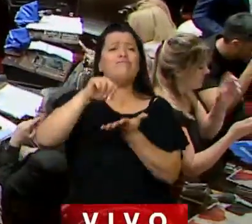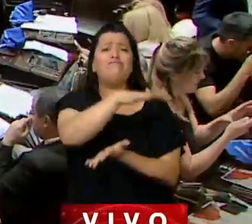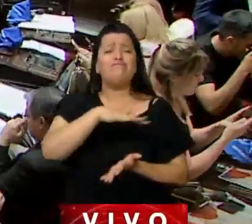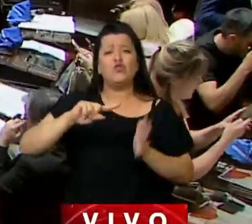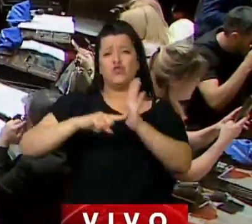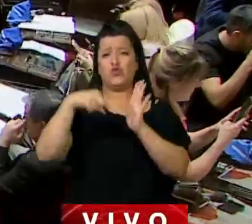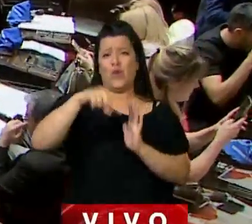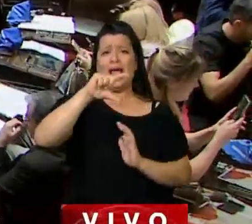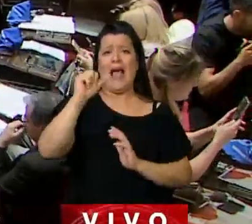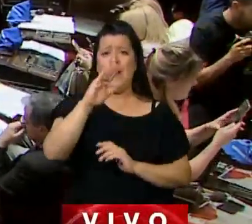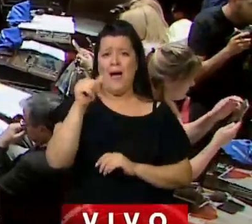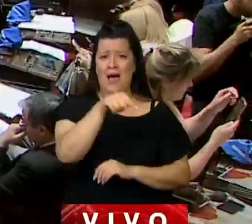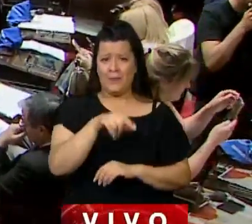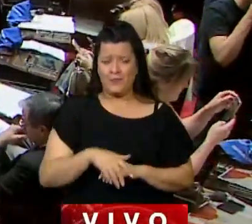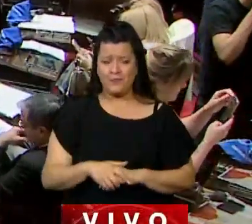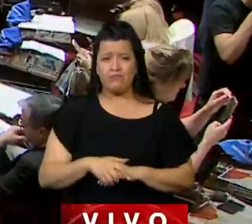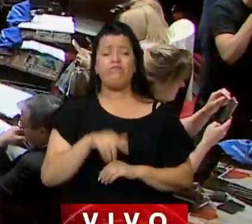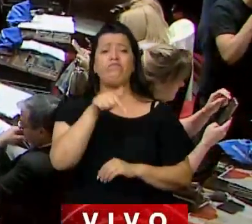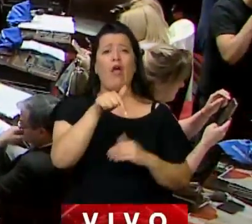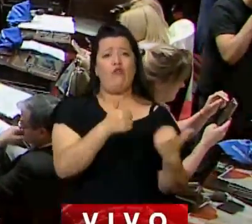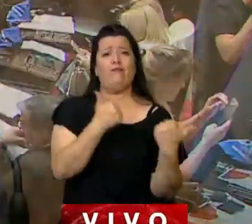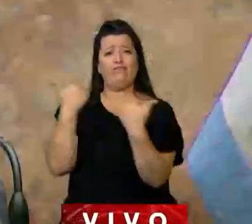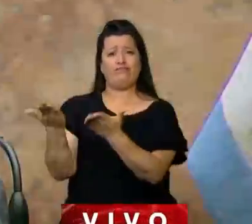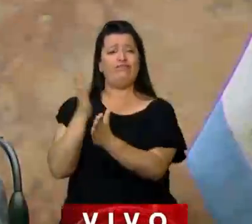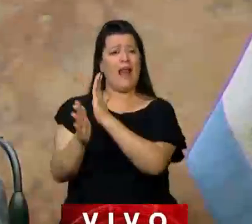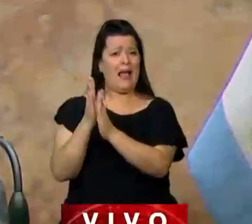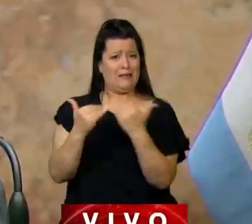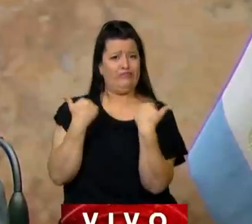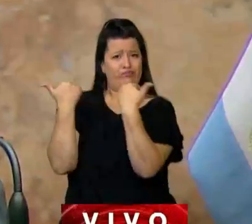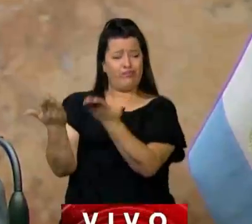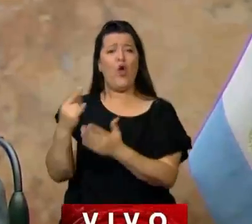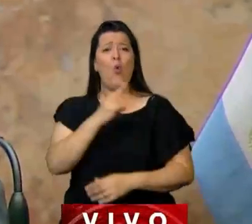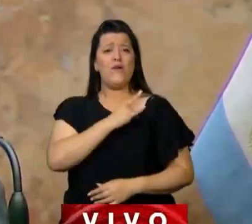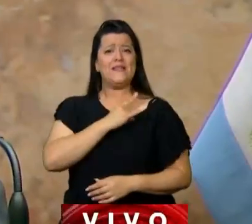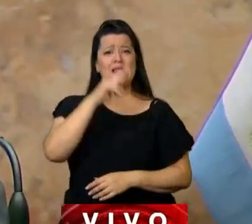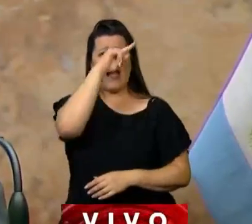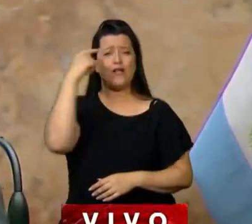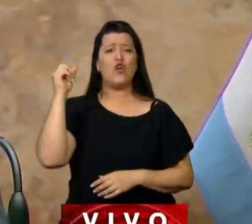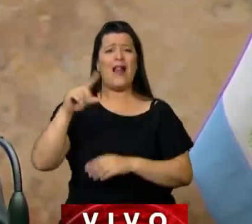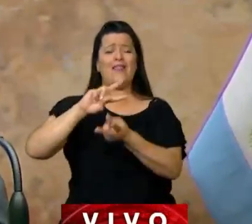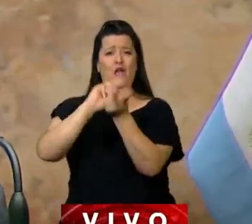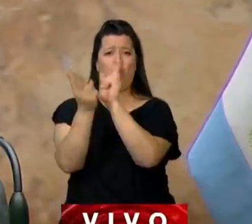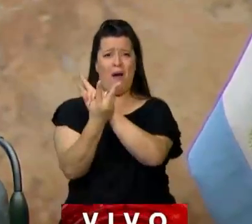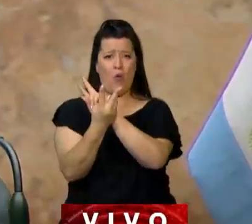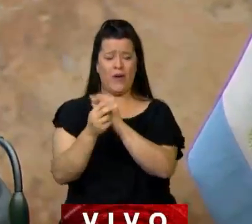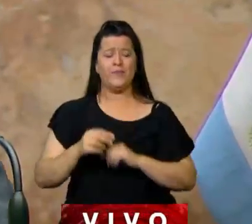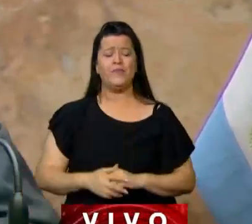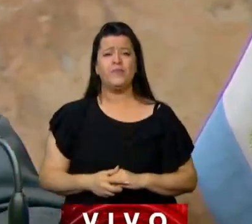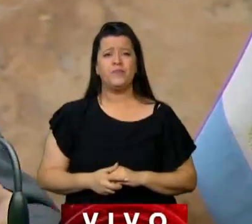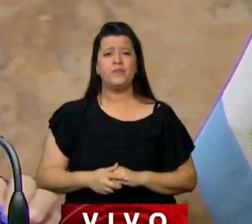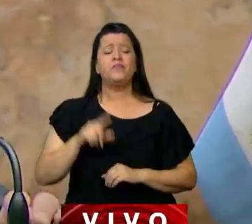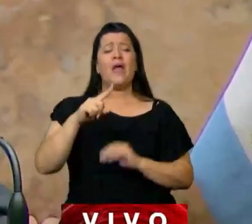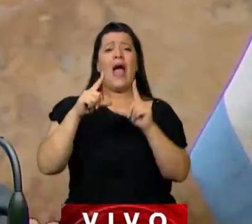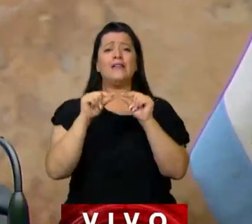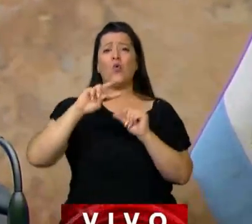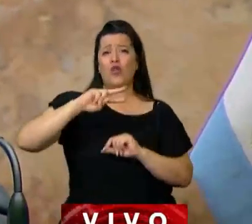Ciudad Autónoma de Buenos Aires. Transferencia a título gratuito a la Universidad Nacional del Comahue. El artículo